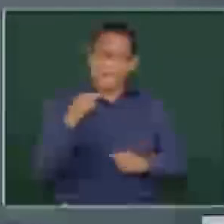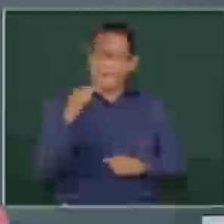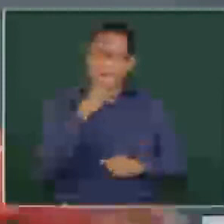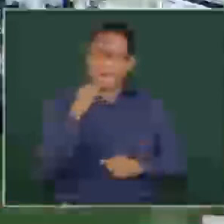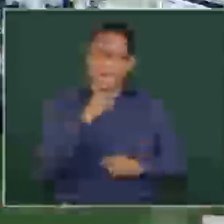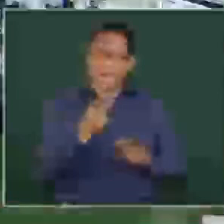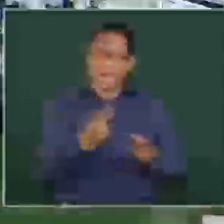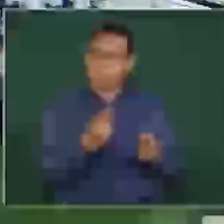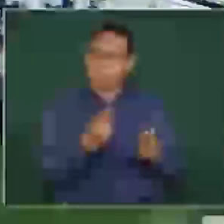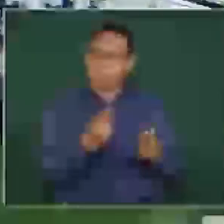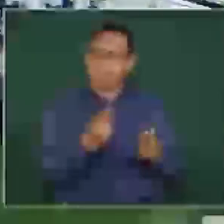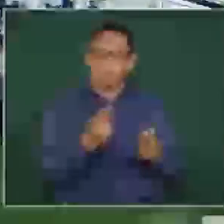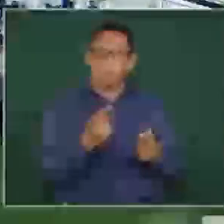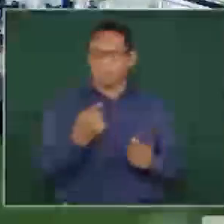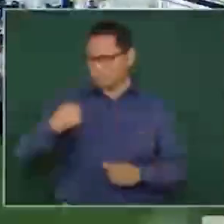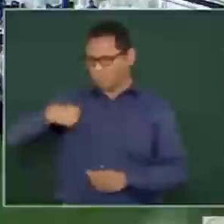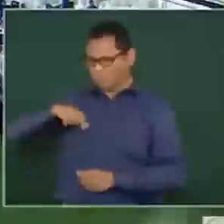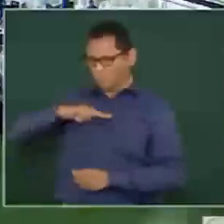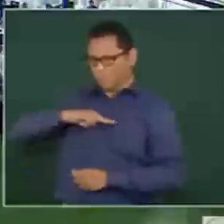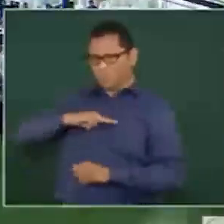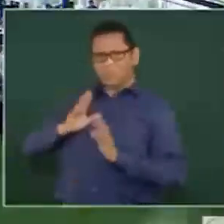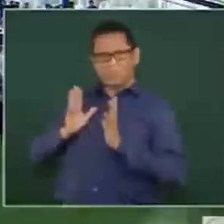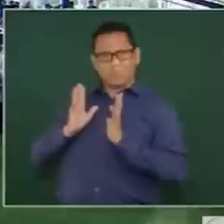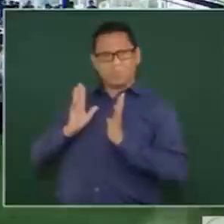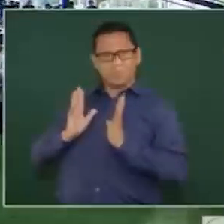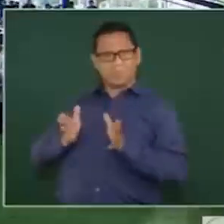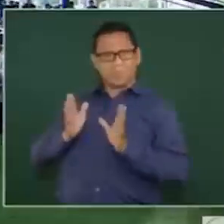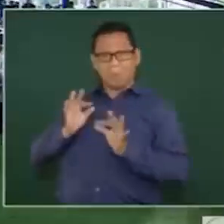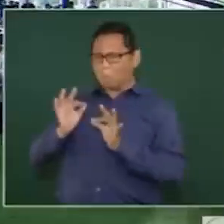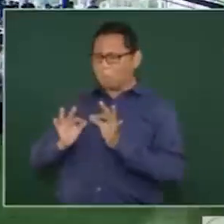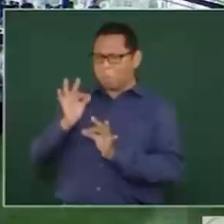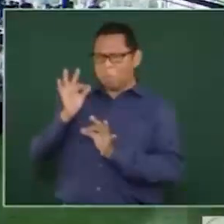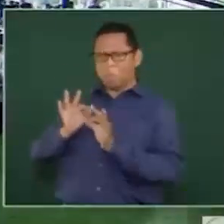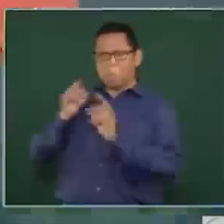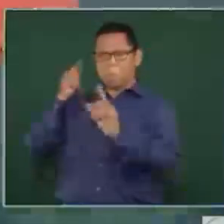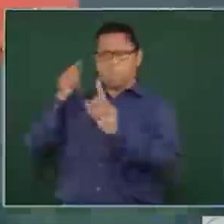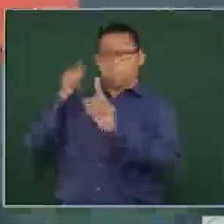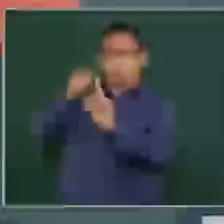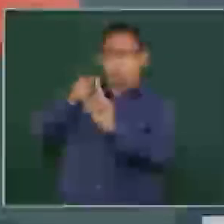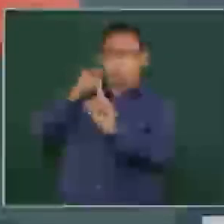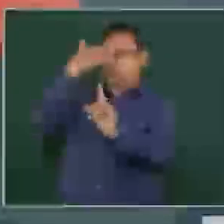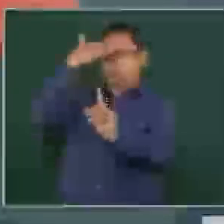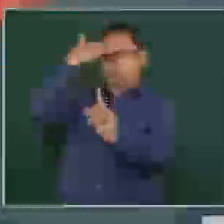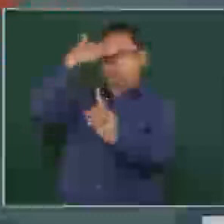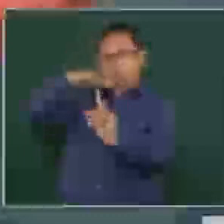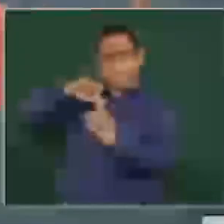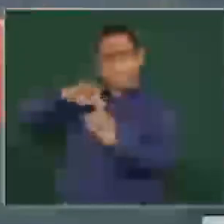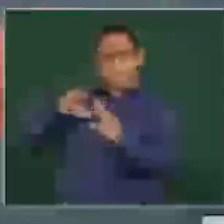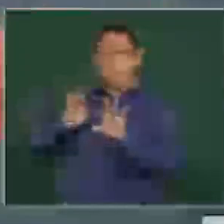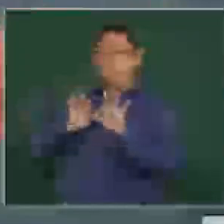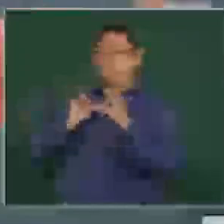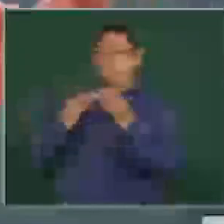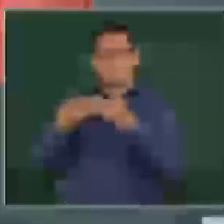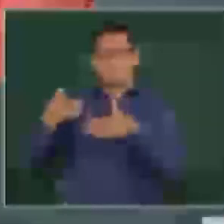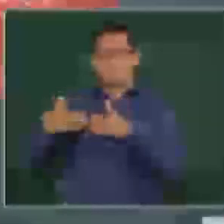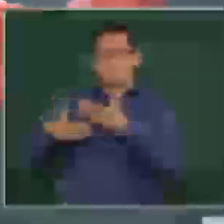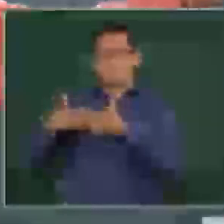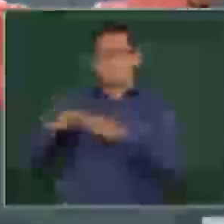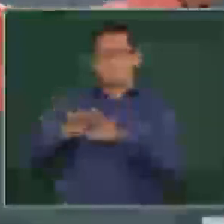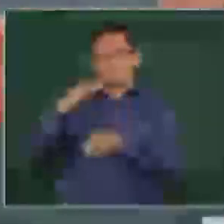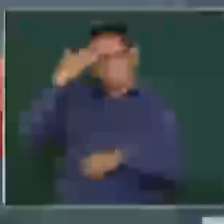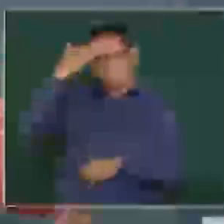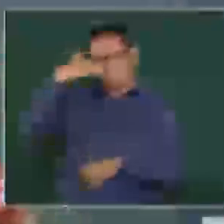que nosotros ya tenemos que definido el método, los que